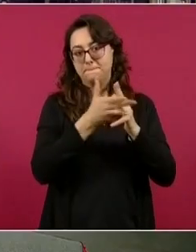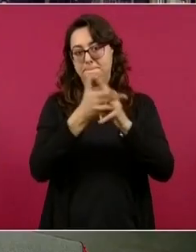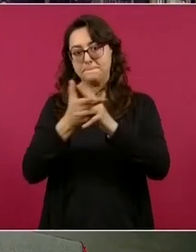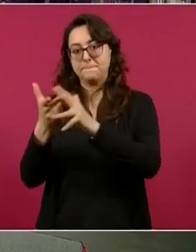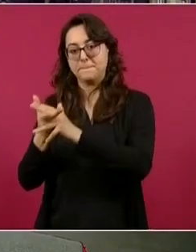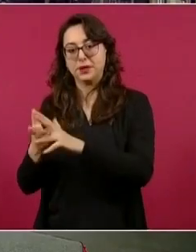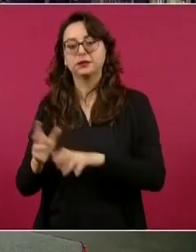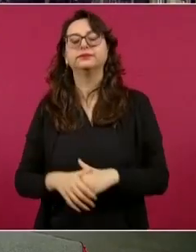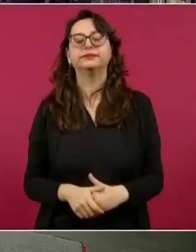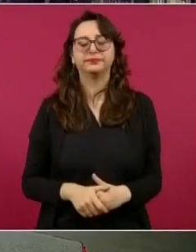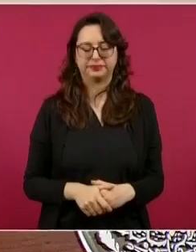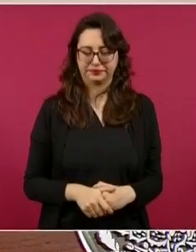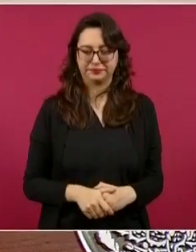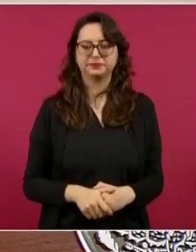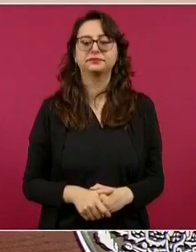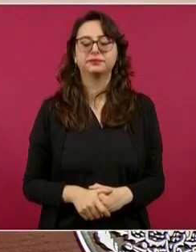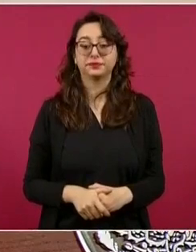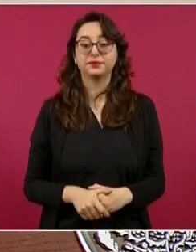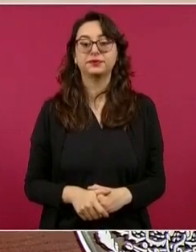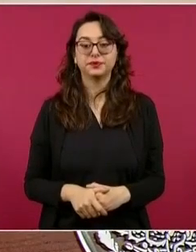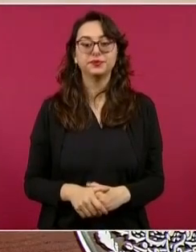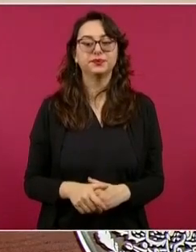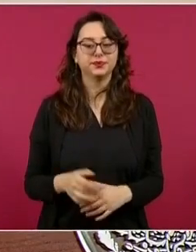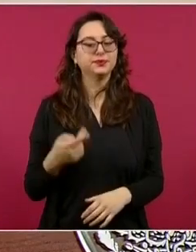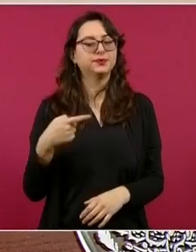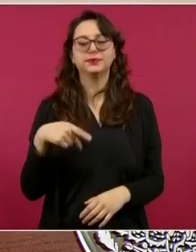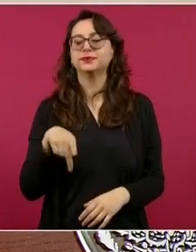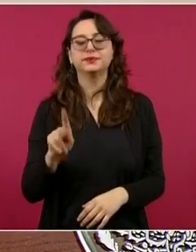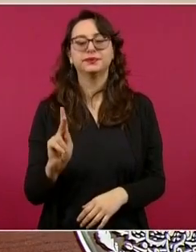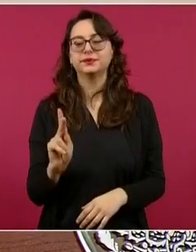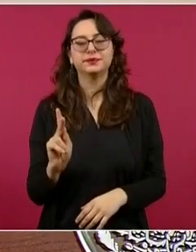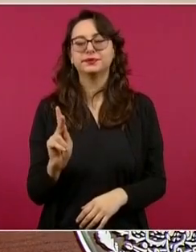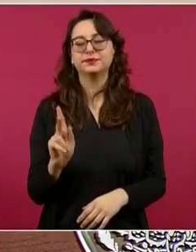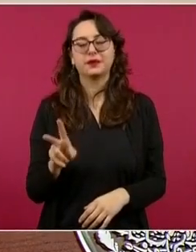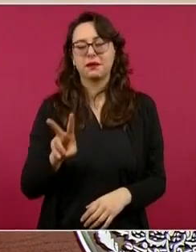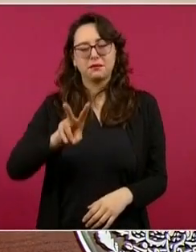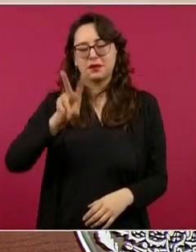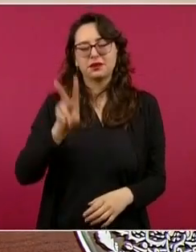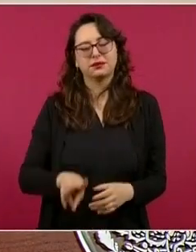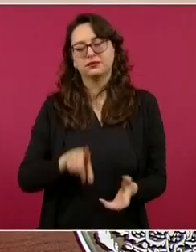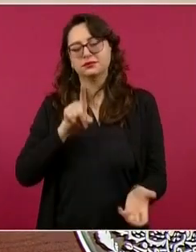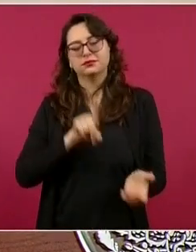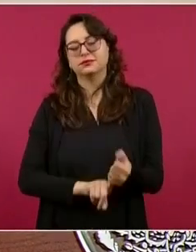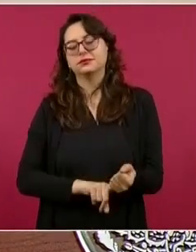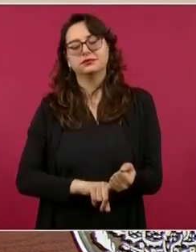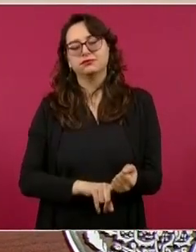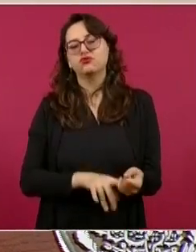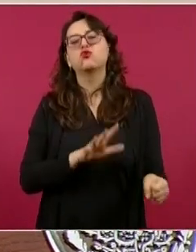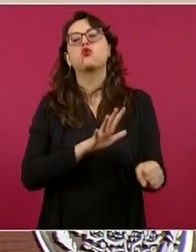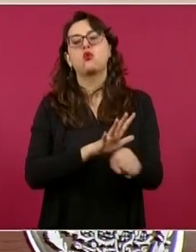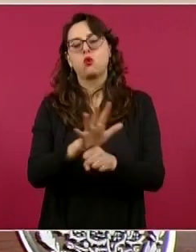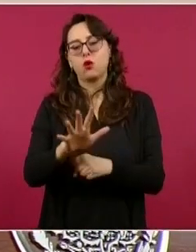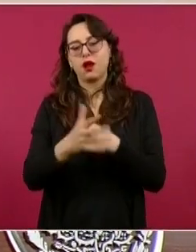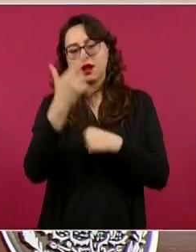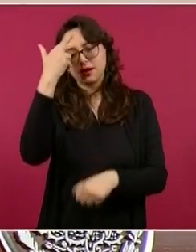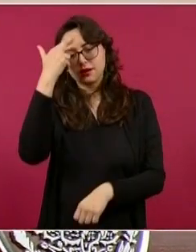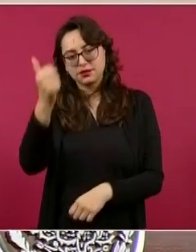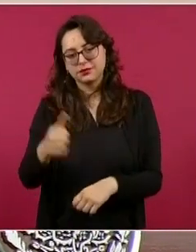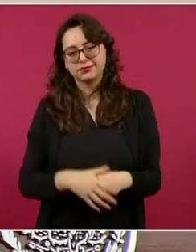Es más con fines electorales.